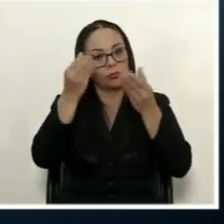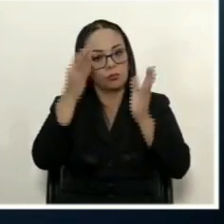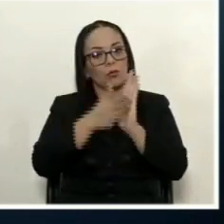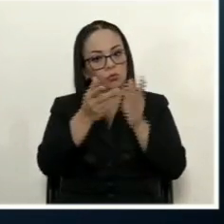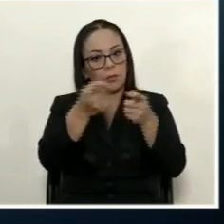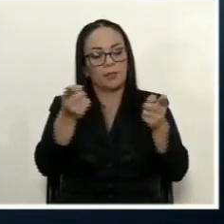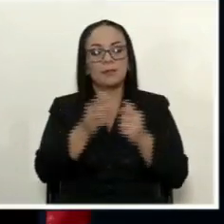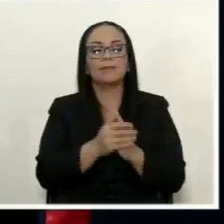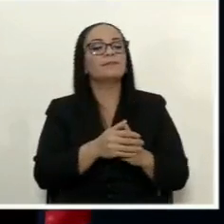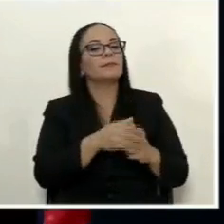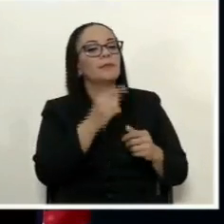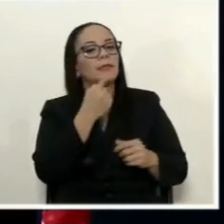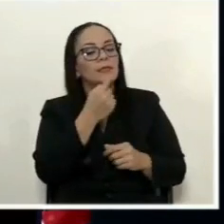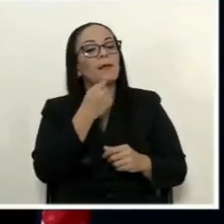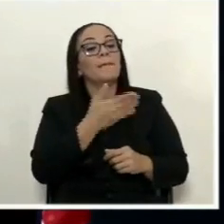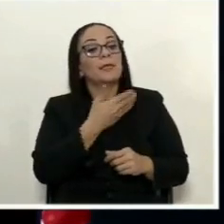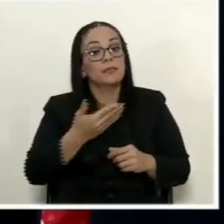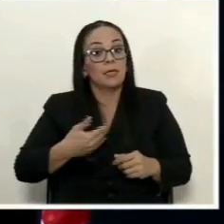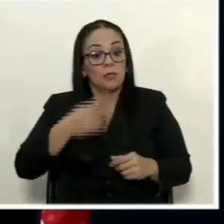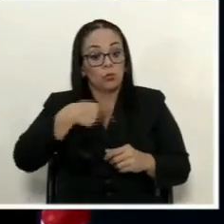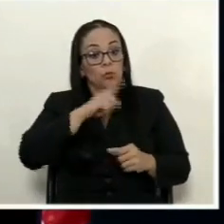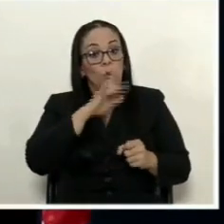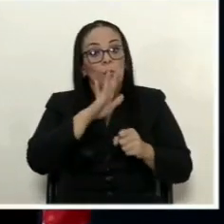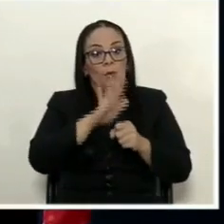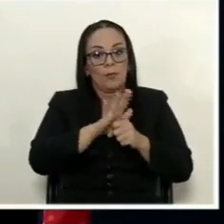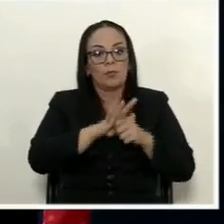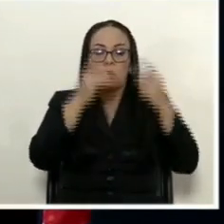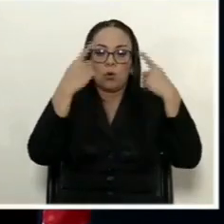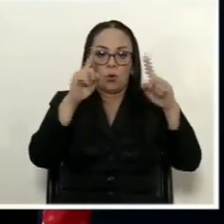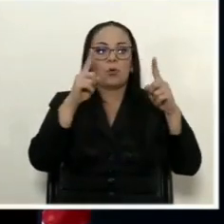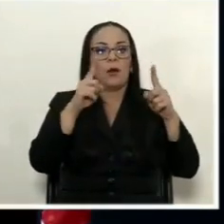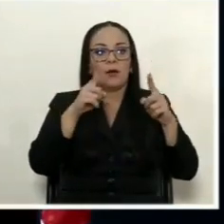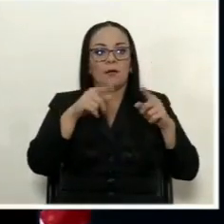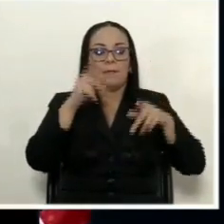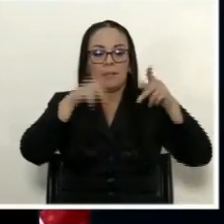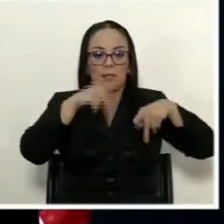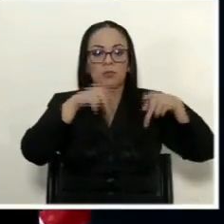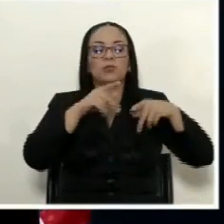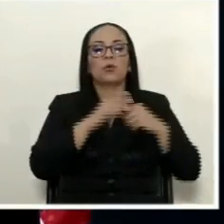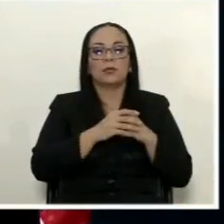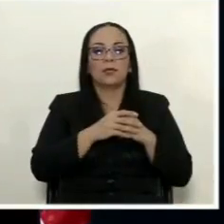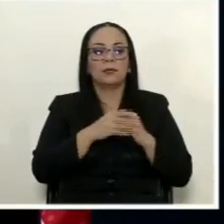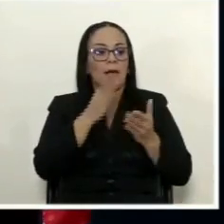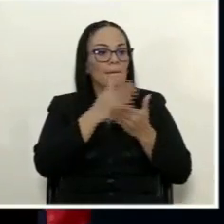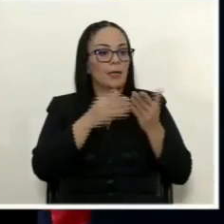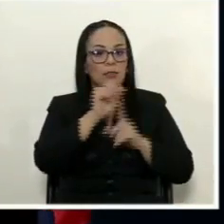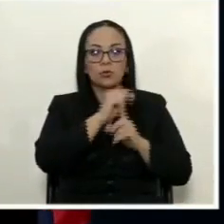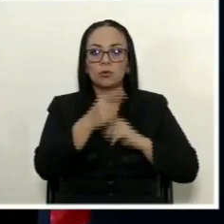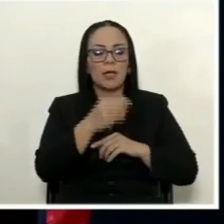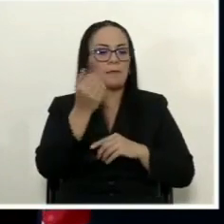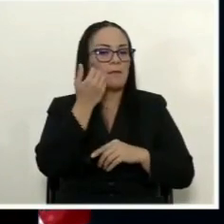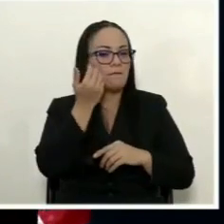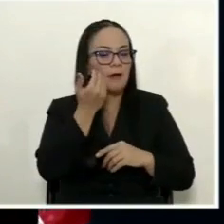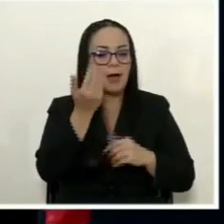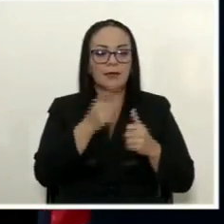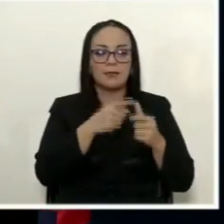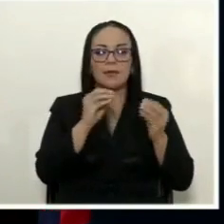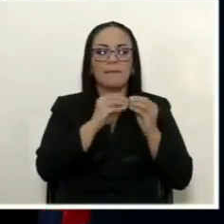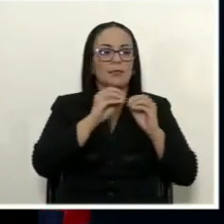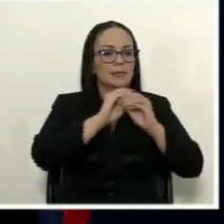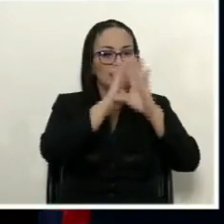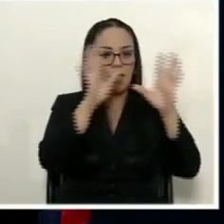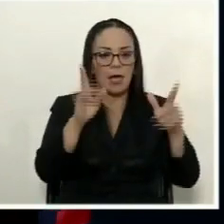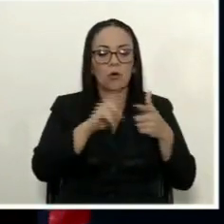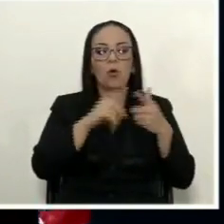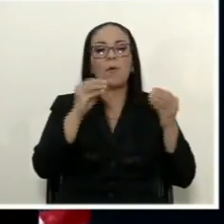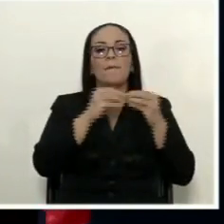Yorleni. Presidente, nuestro compromiso de lograr un transitar de las personas por el sector social lo más sencillo, lo más claro y